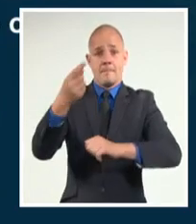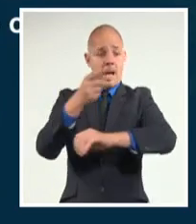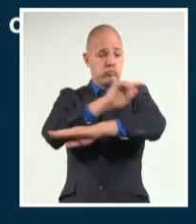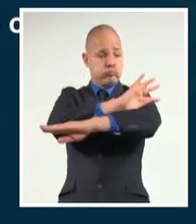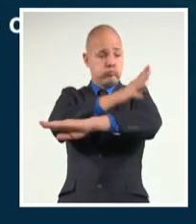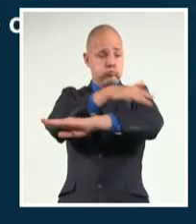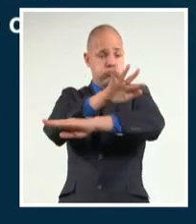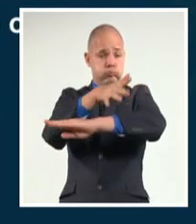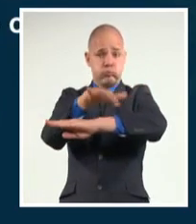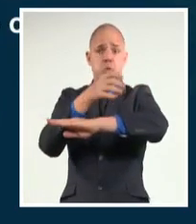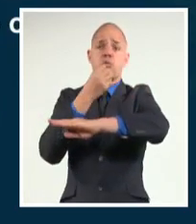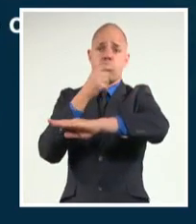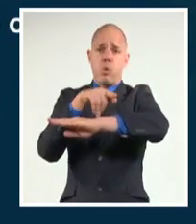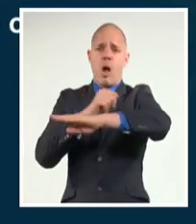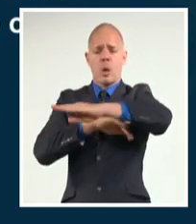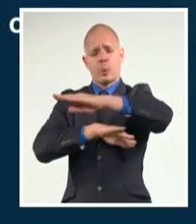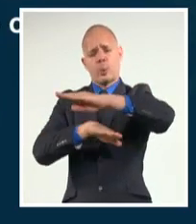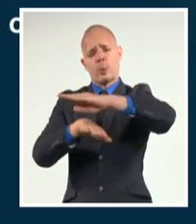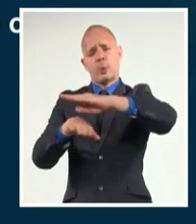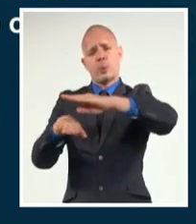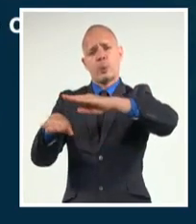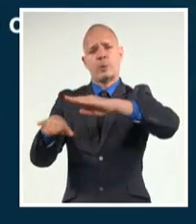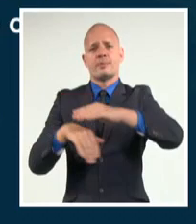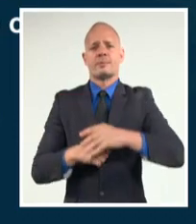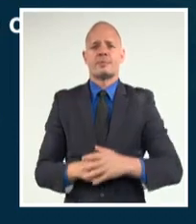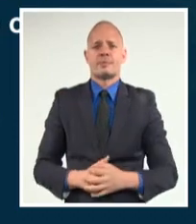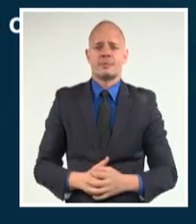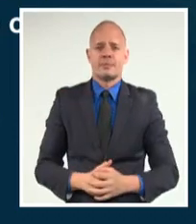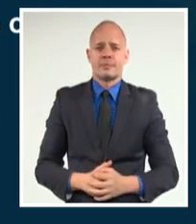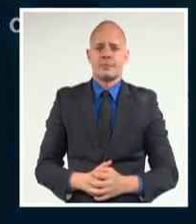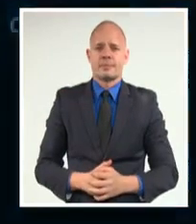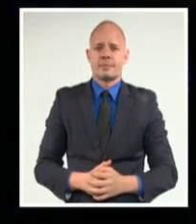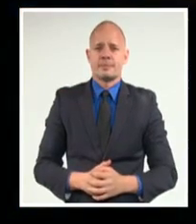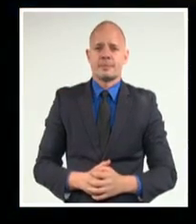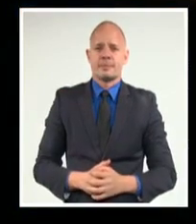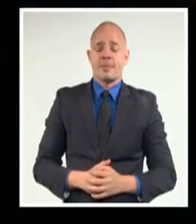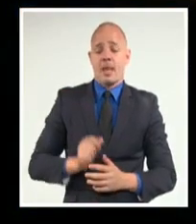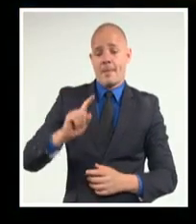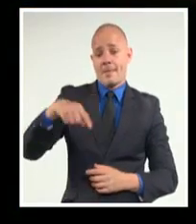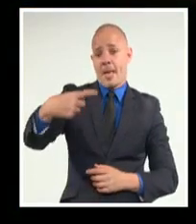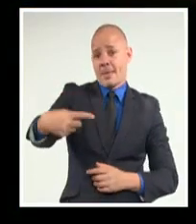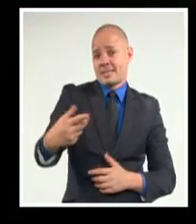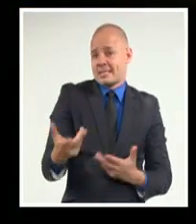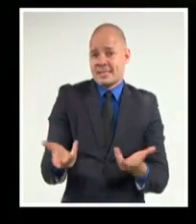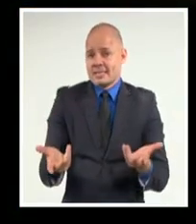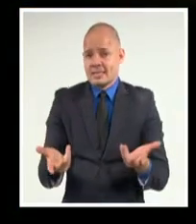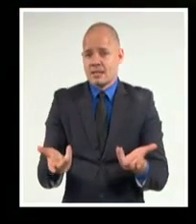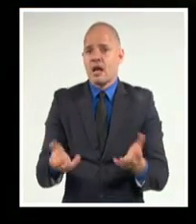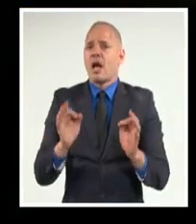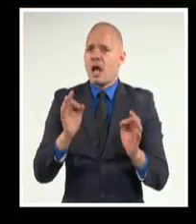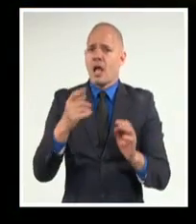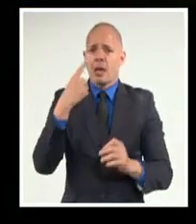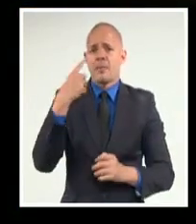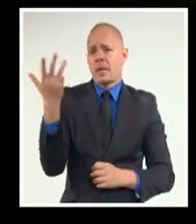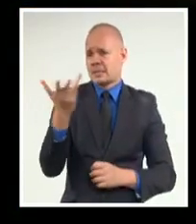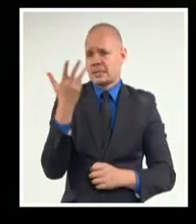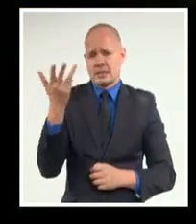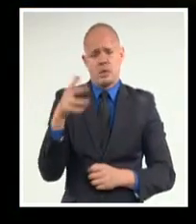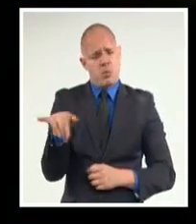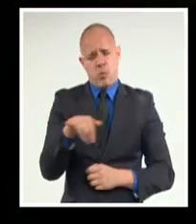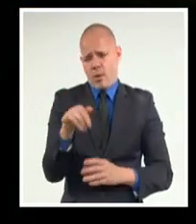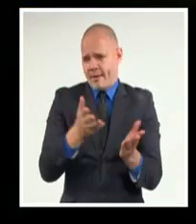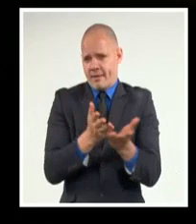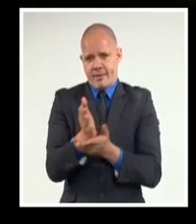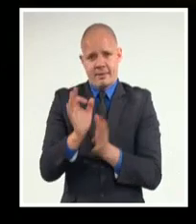costa norte oriental y poco oleaje en el resto del litoral sur. Para los próximos tres días se mantienen con poca variación las condiciones del